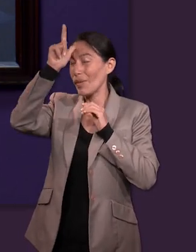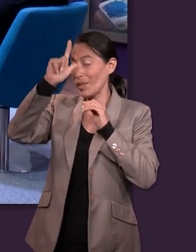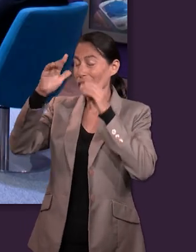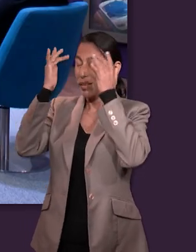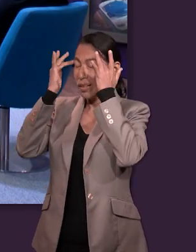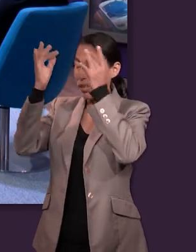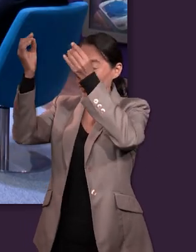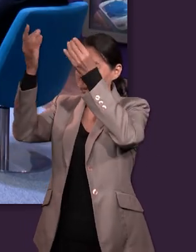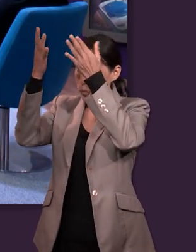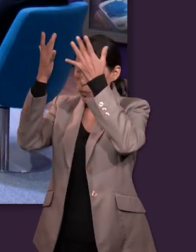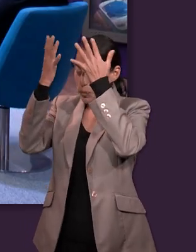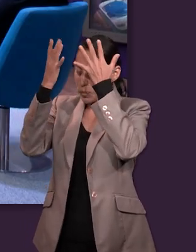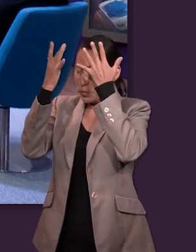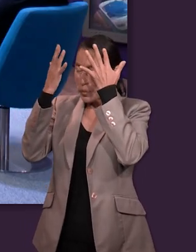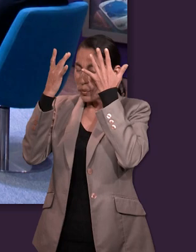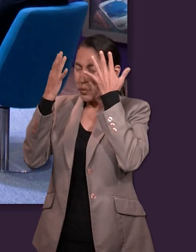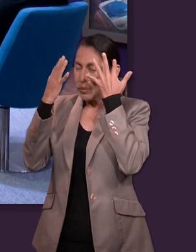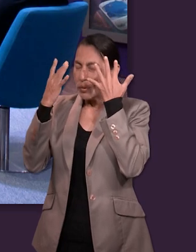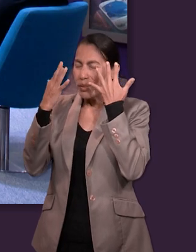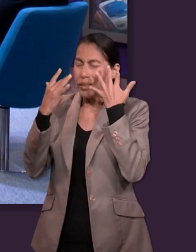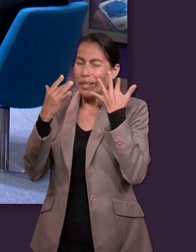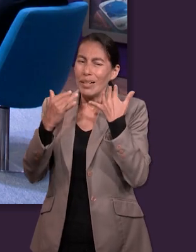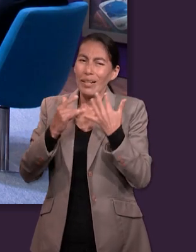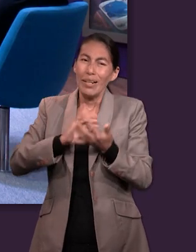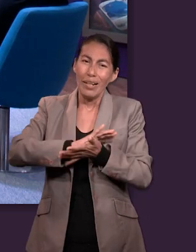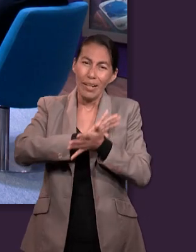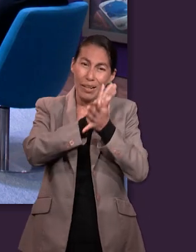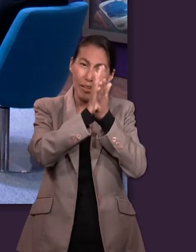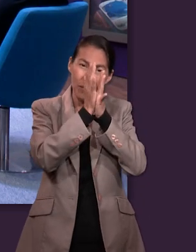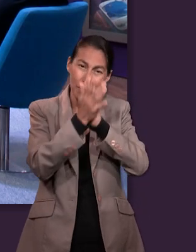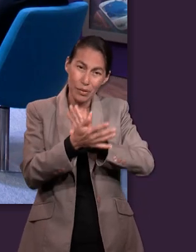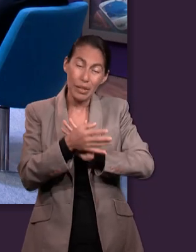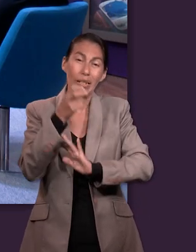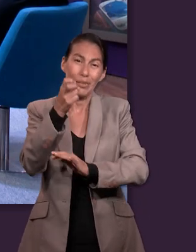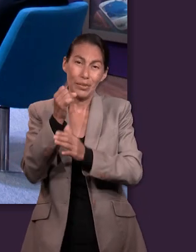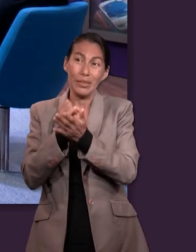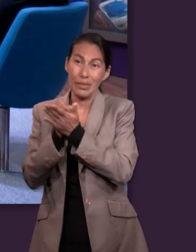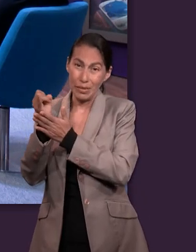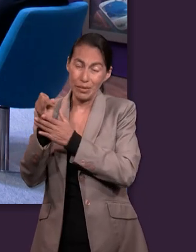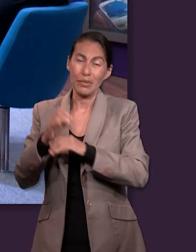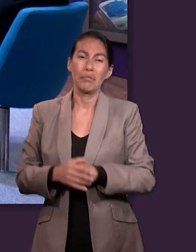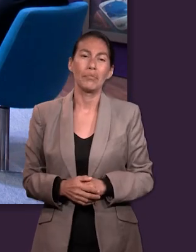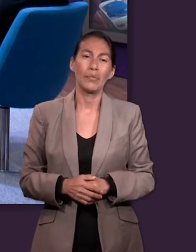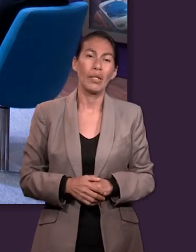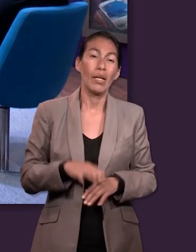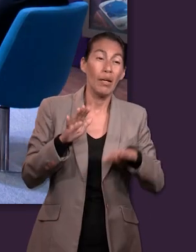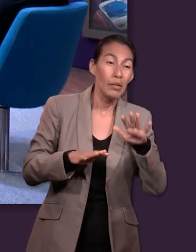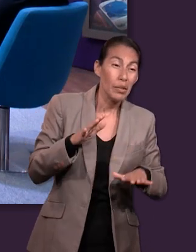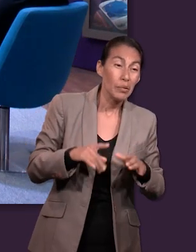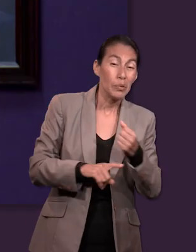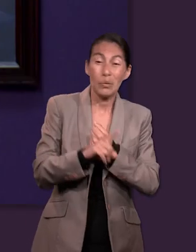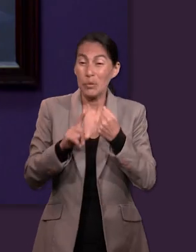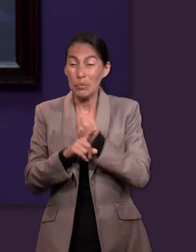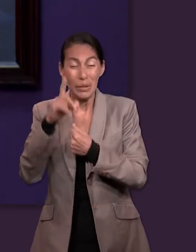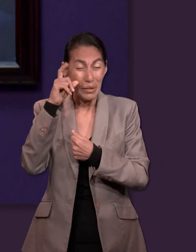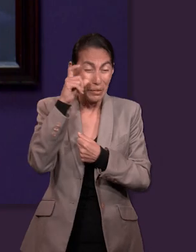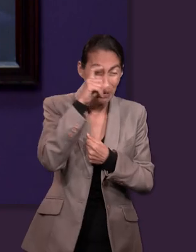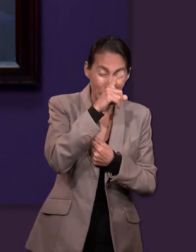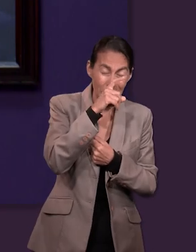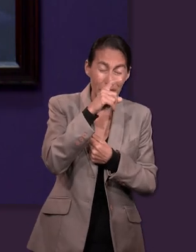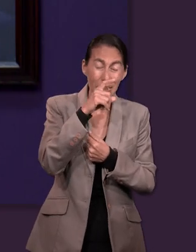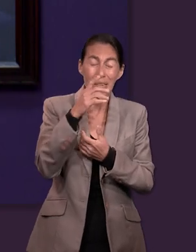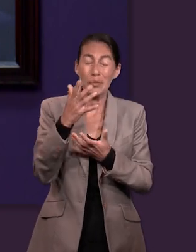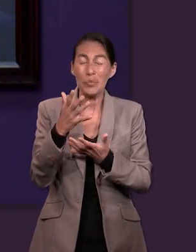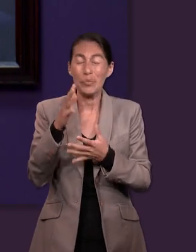Espíritu que está dispuesto a dárnoslo y nos ayuda para tomar esas decisiones en esos momentos difíciles, ¿no? De luchar